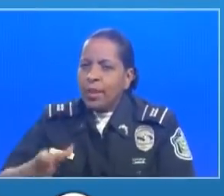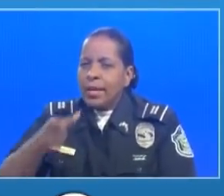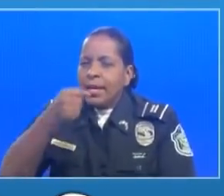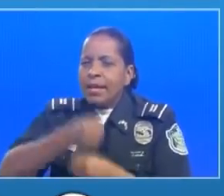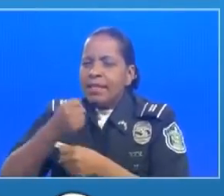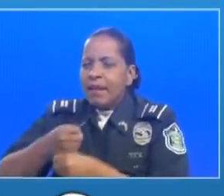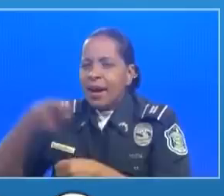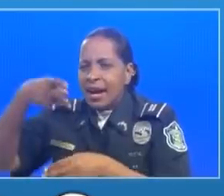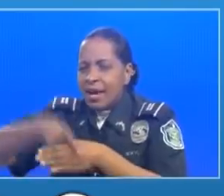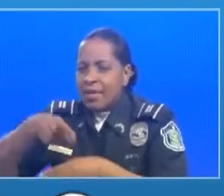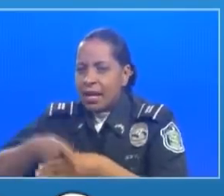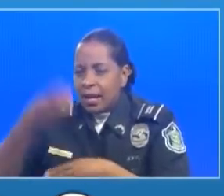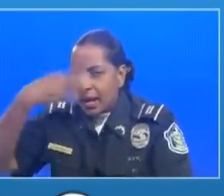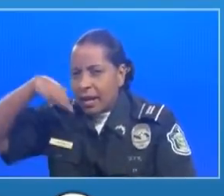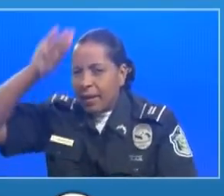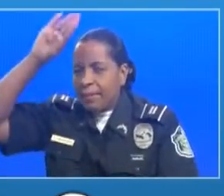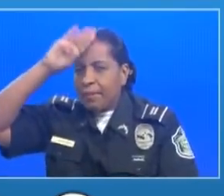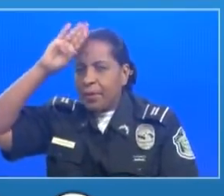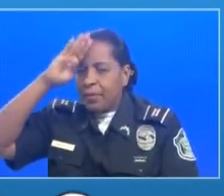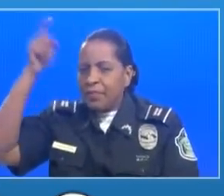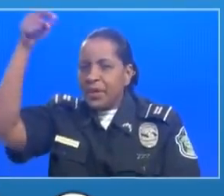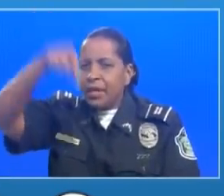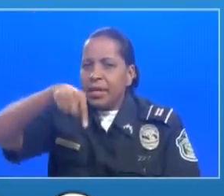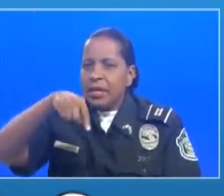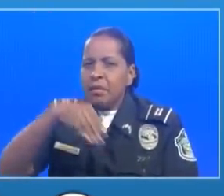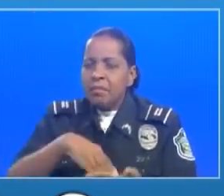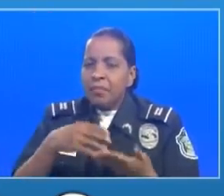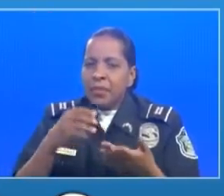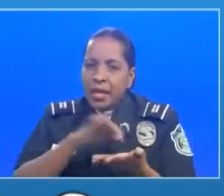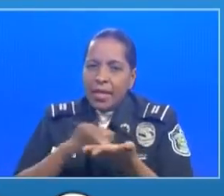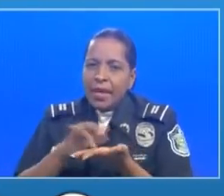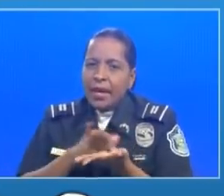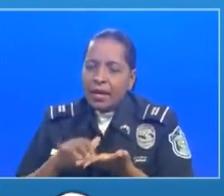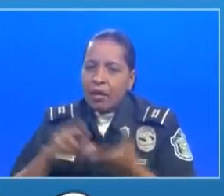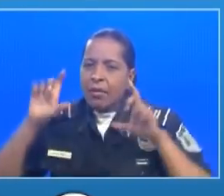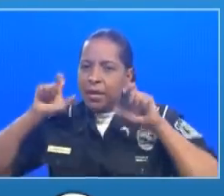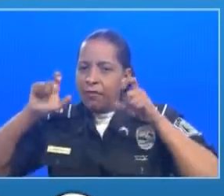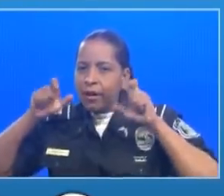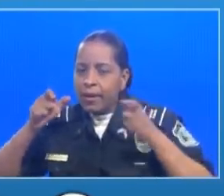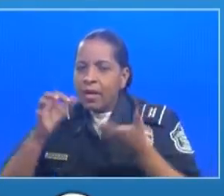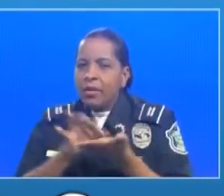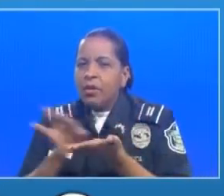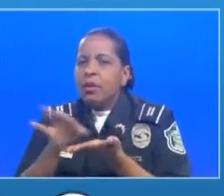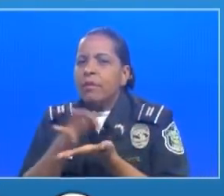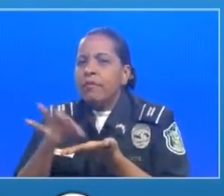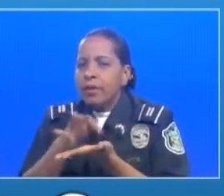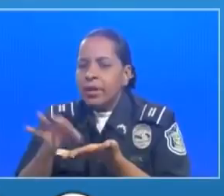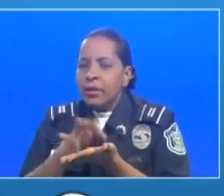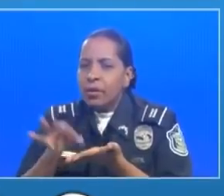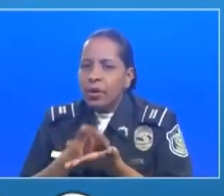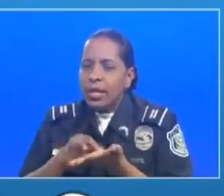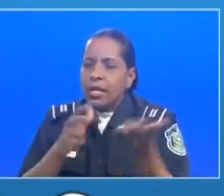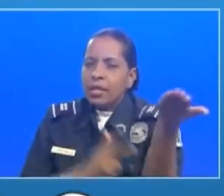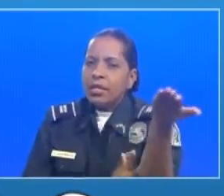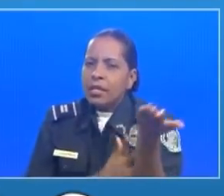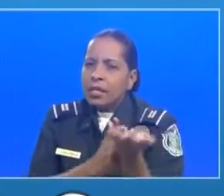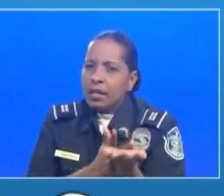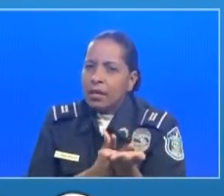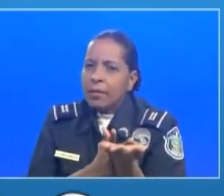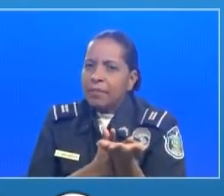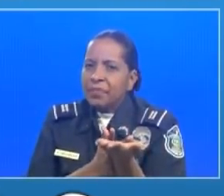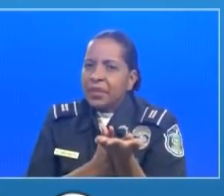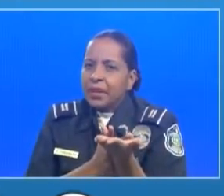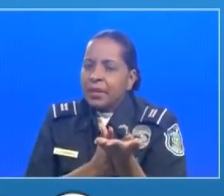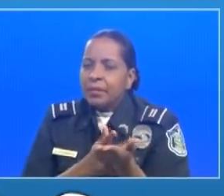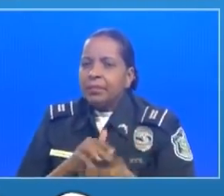haya producción para el mercado nacional no solamente de arroz de maíz de fiol de chiricano de todos los productos importantes en tierras altas